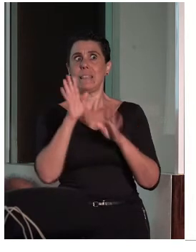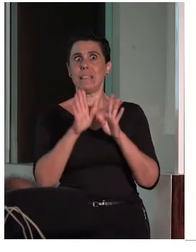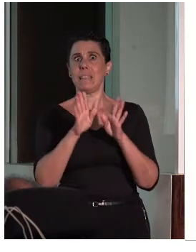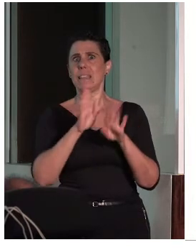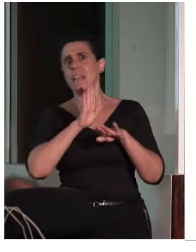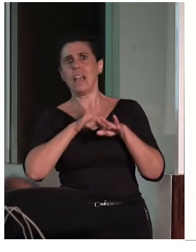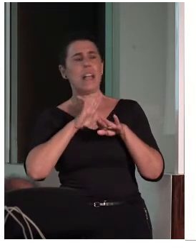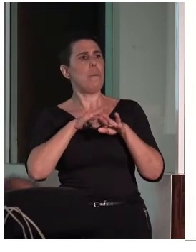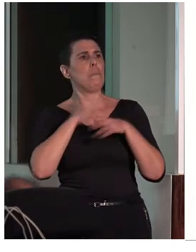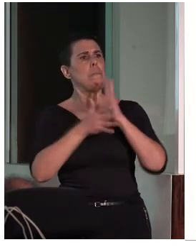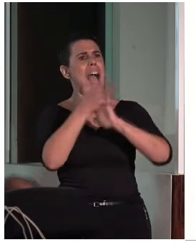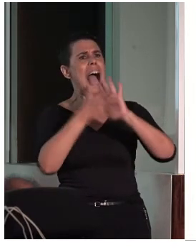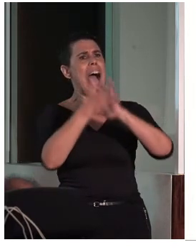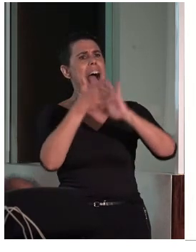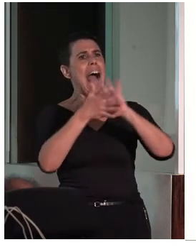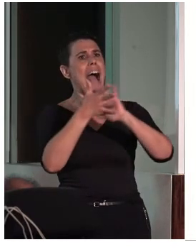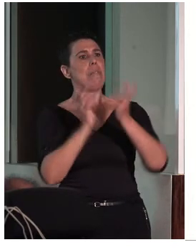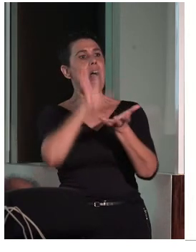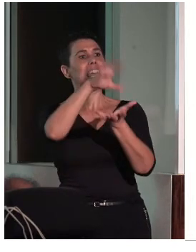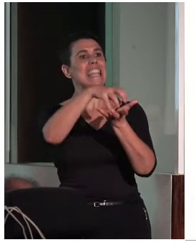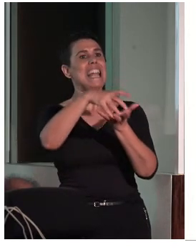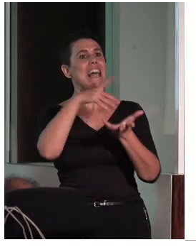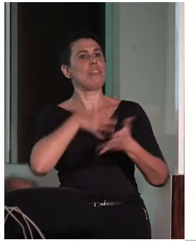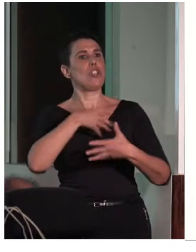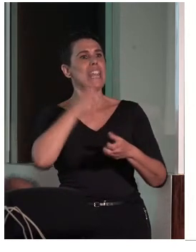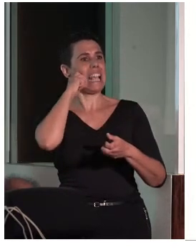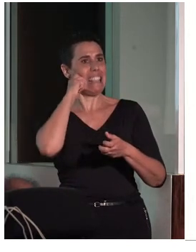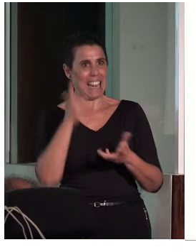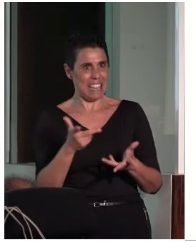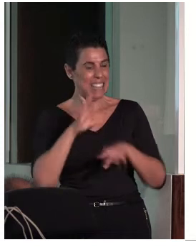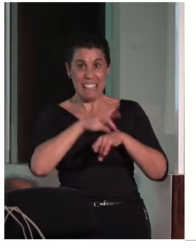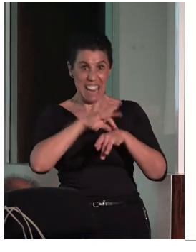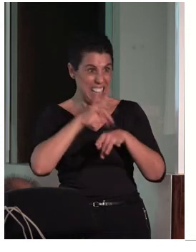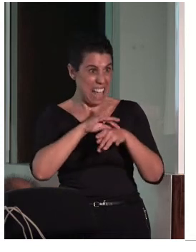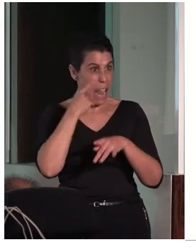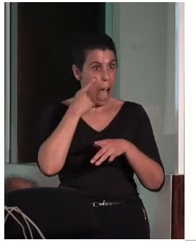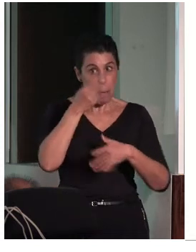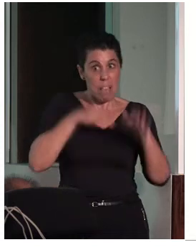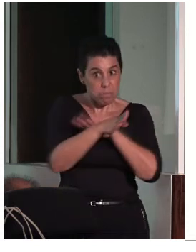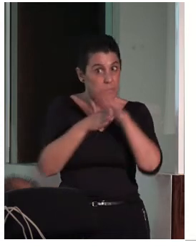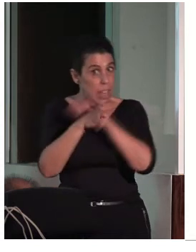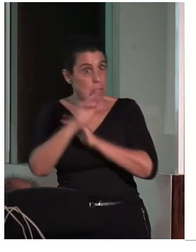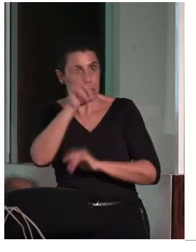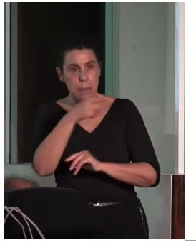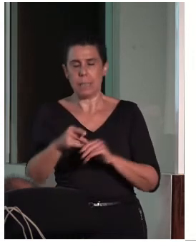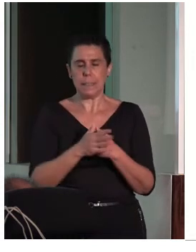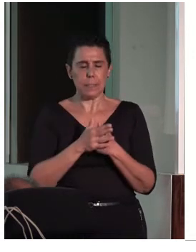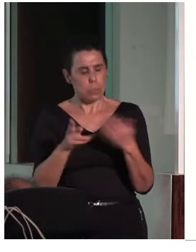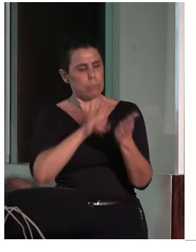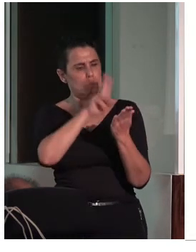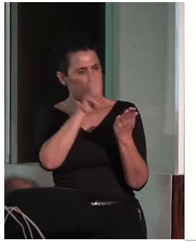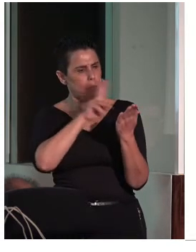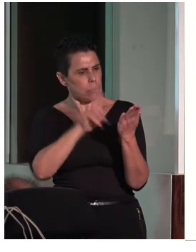las instalaciones sanitarias y si eran accesibles o no. Me daba cuenta, revisando los